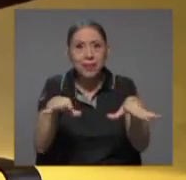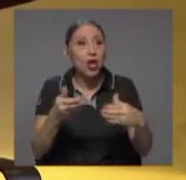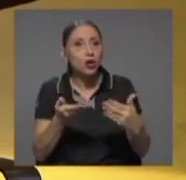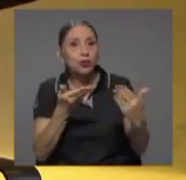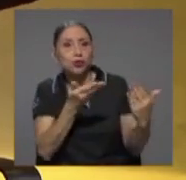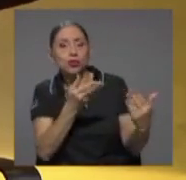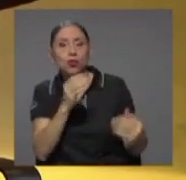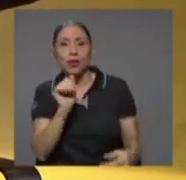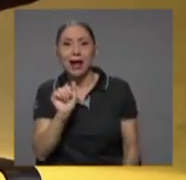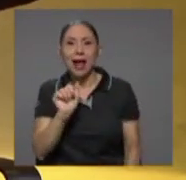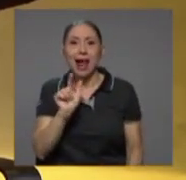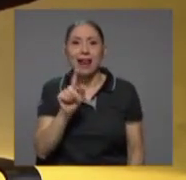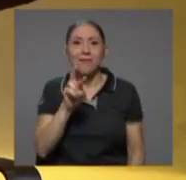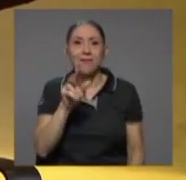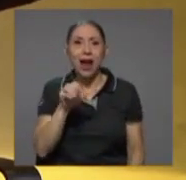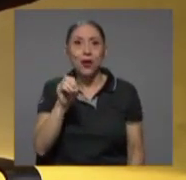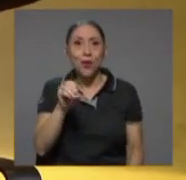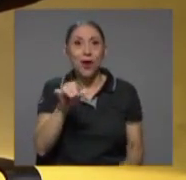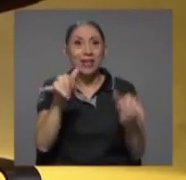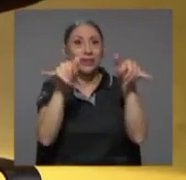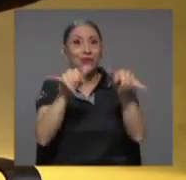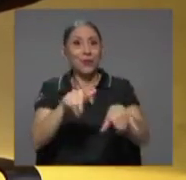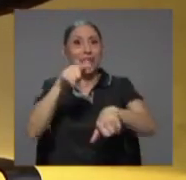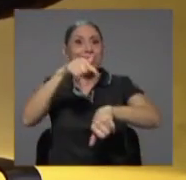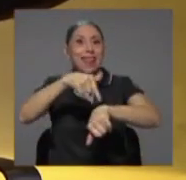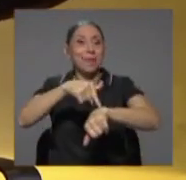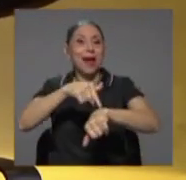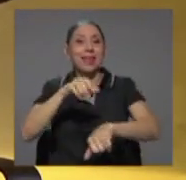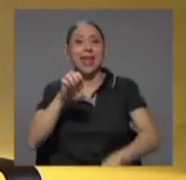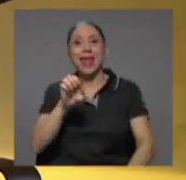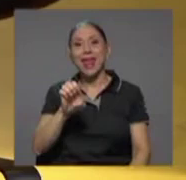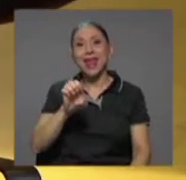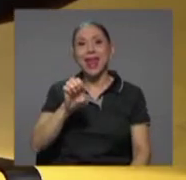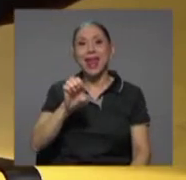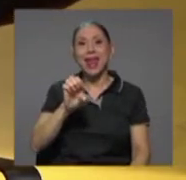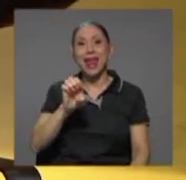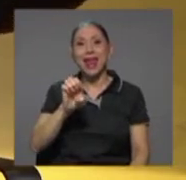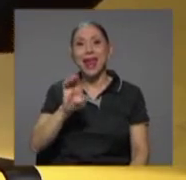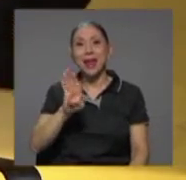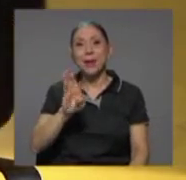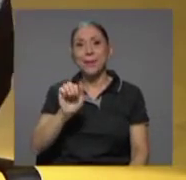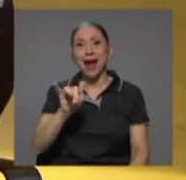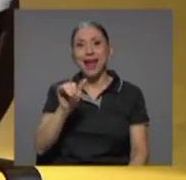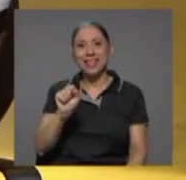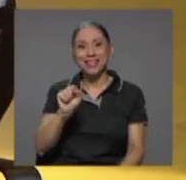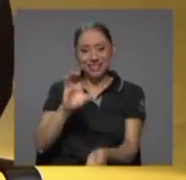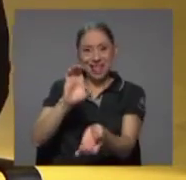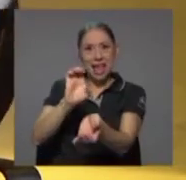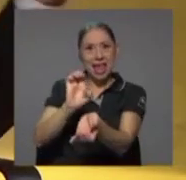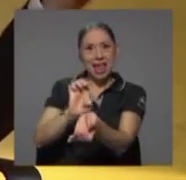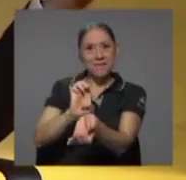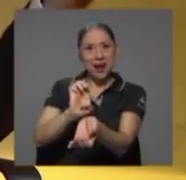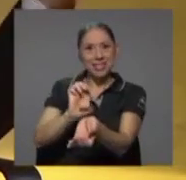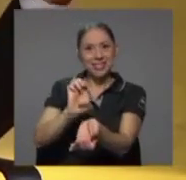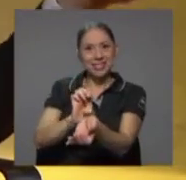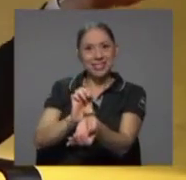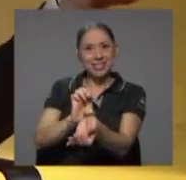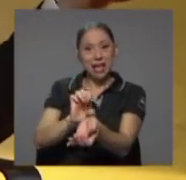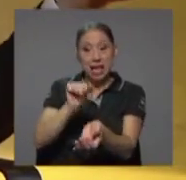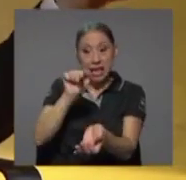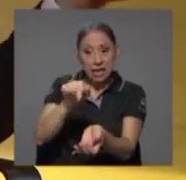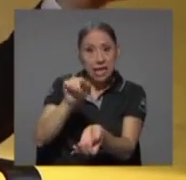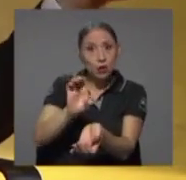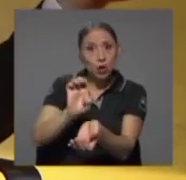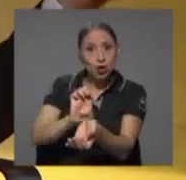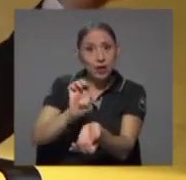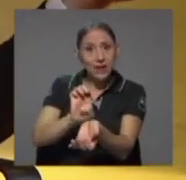la etapa de los eváis y los eváis llevaron la la salud o la atención